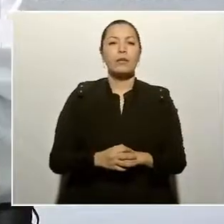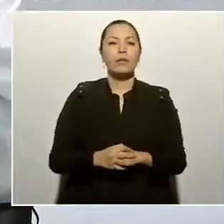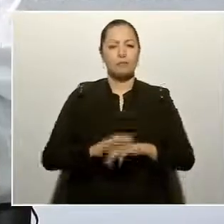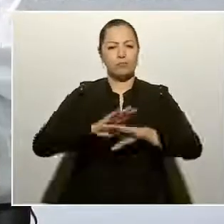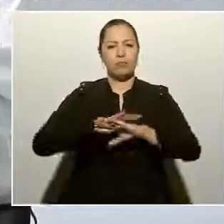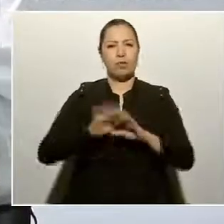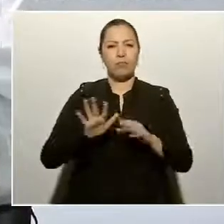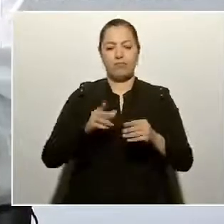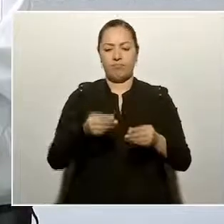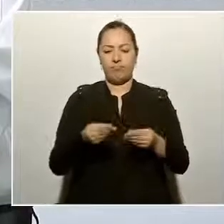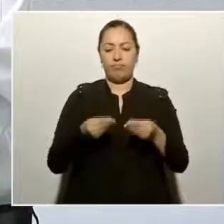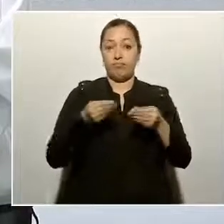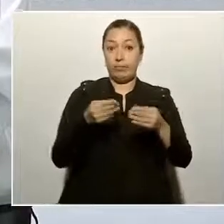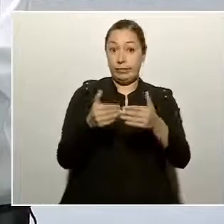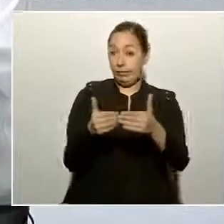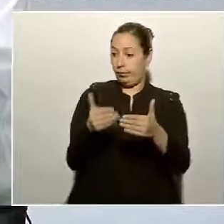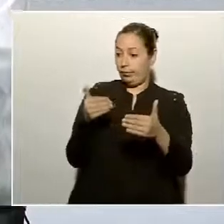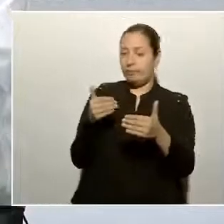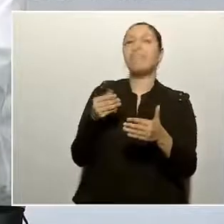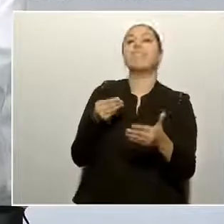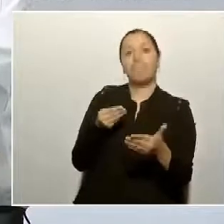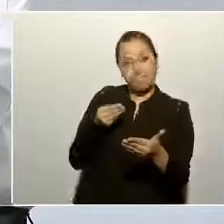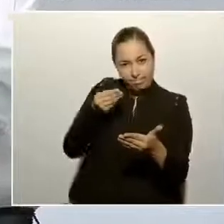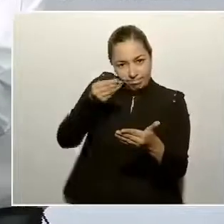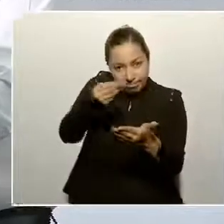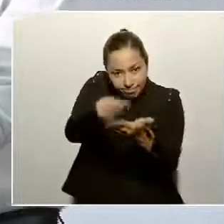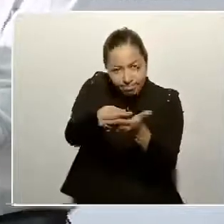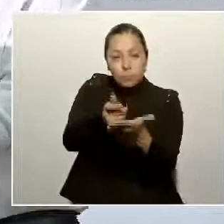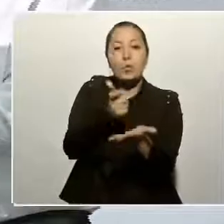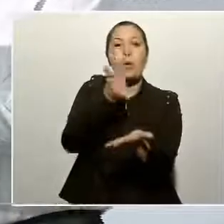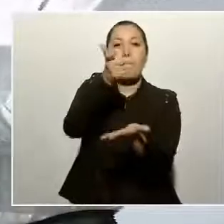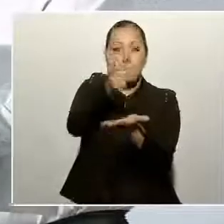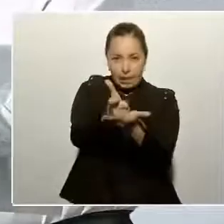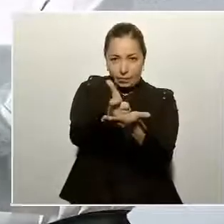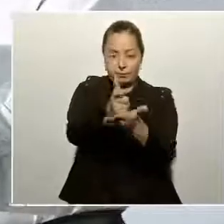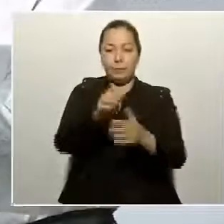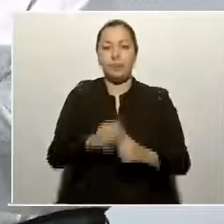adelantar el pago. Ahora,